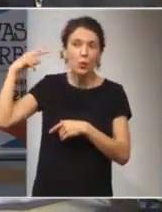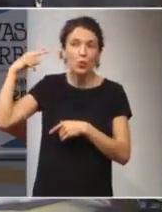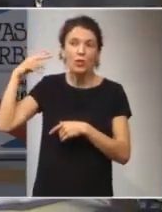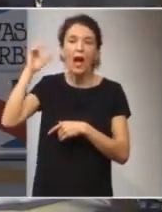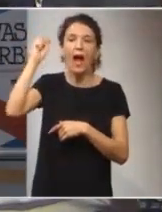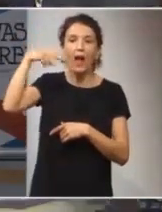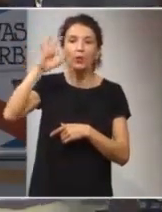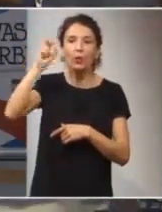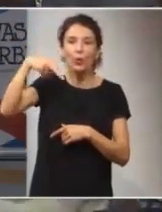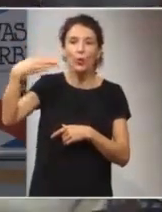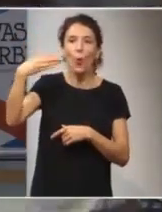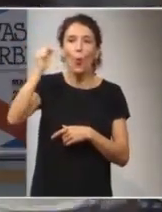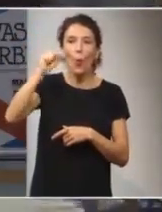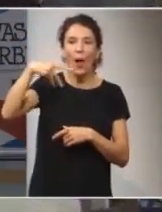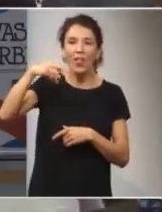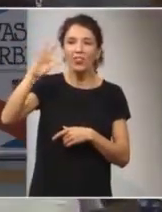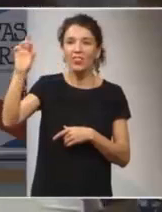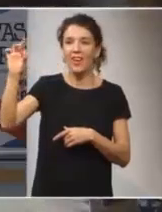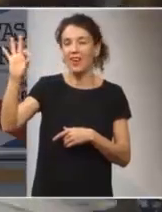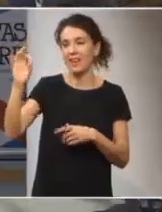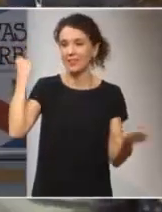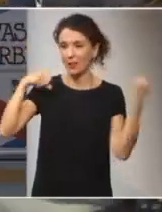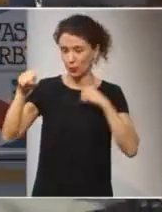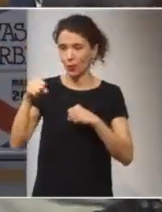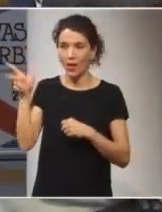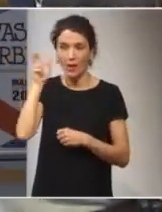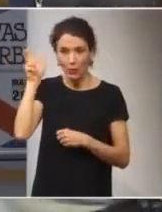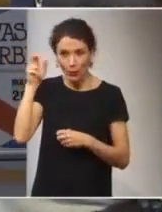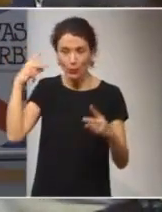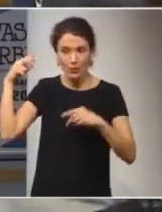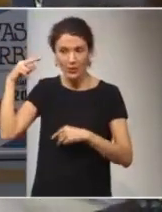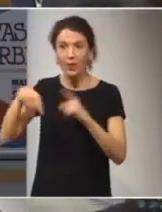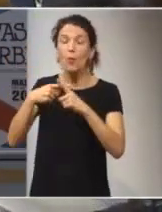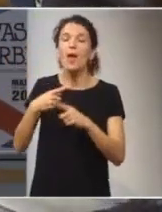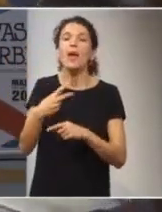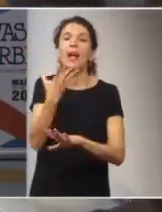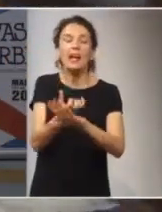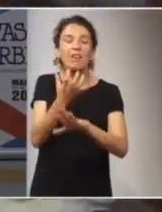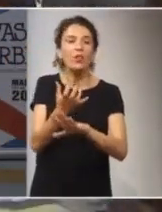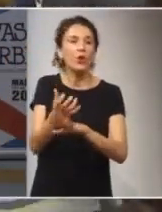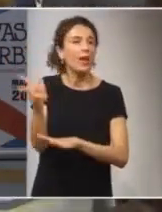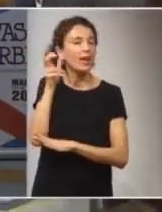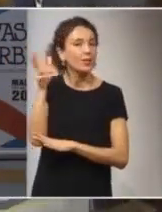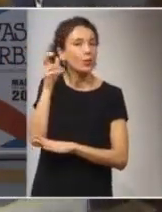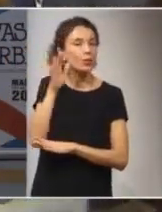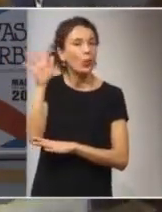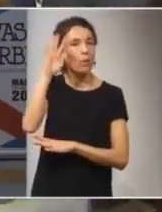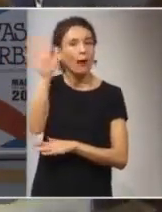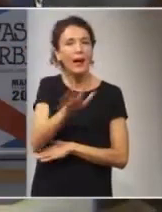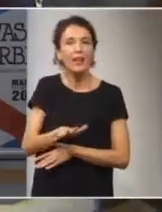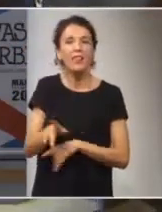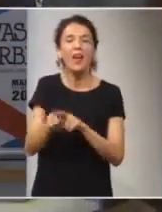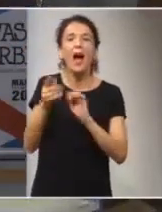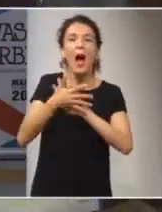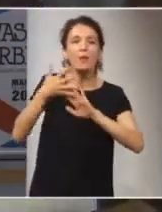Banderas. Pero luego cuando escucho las grabaciones parece que estoy hablando Mr.